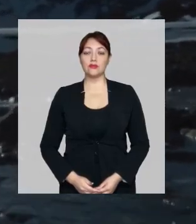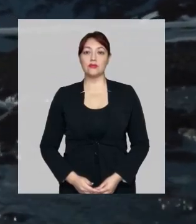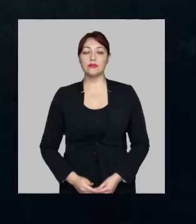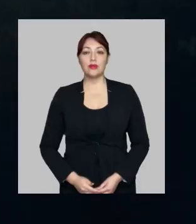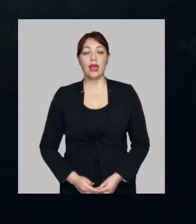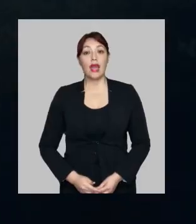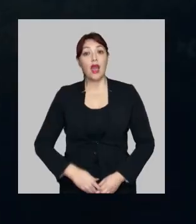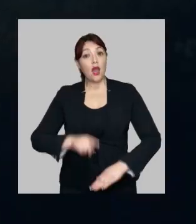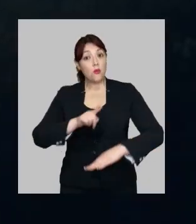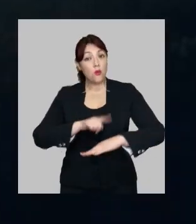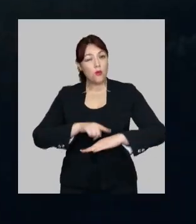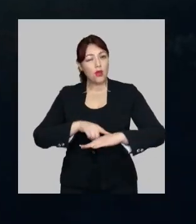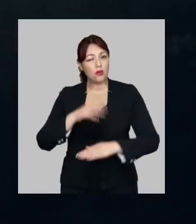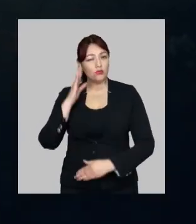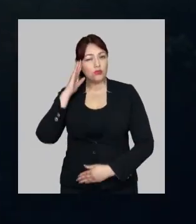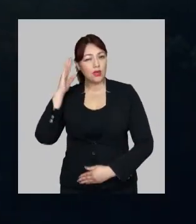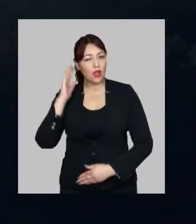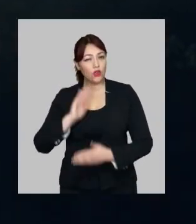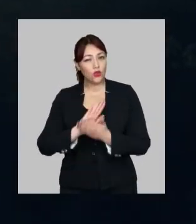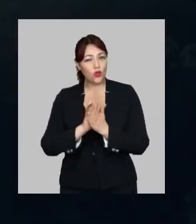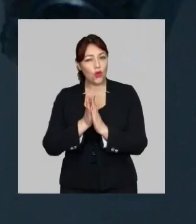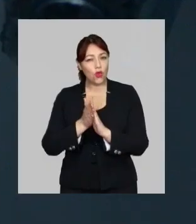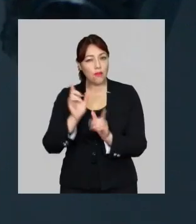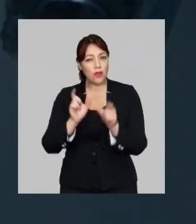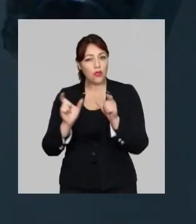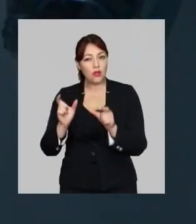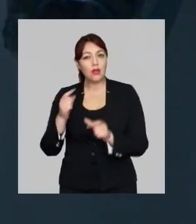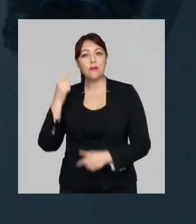Hay un momento del día en que todos nos ponemos a pensar.